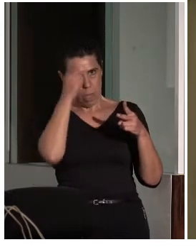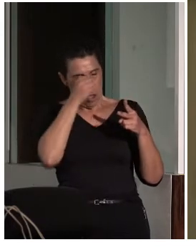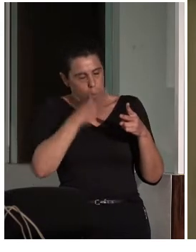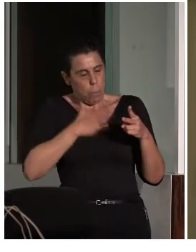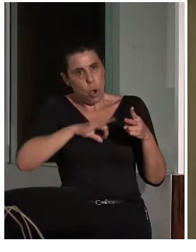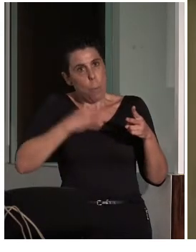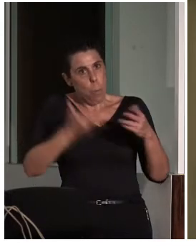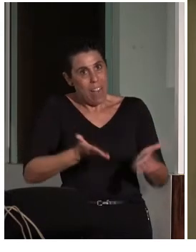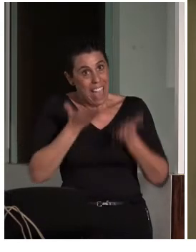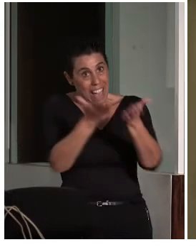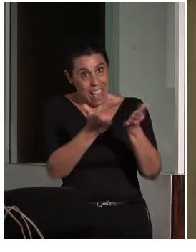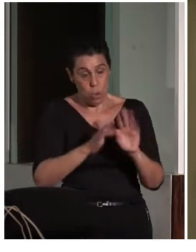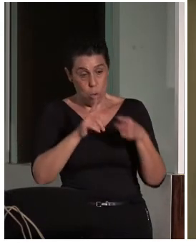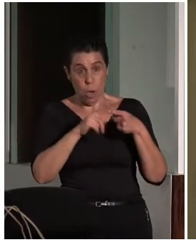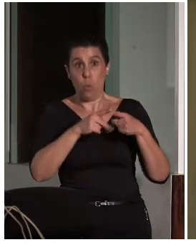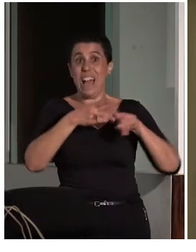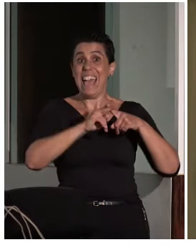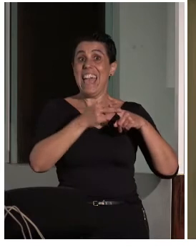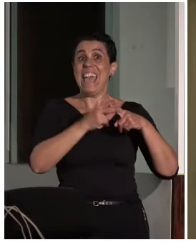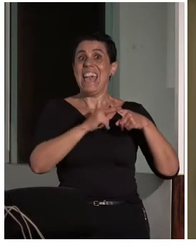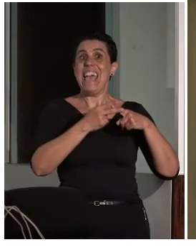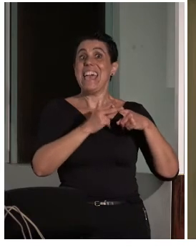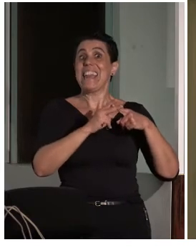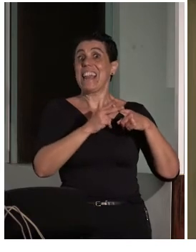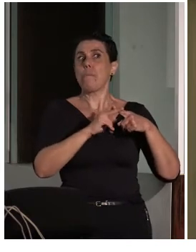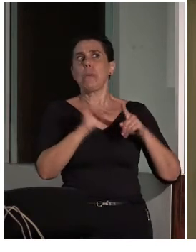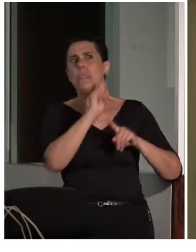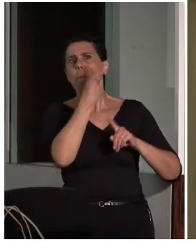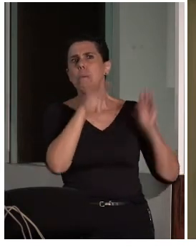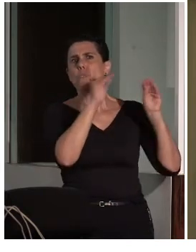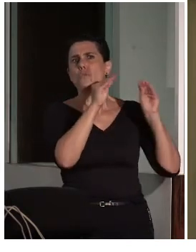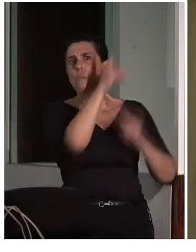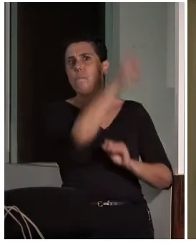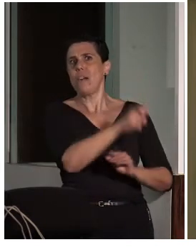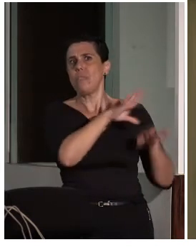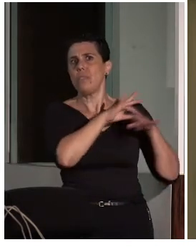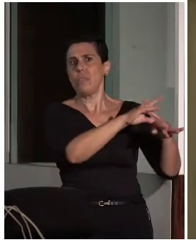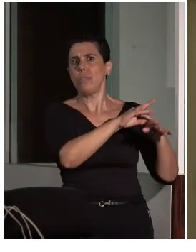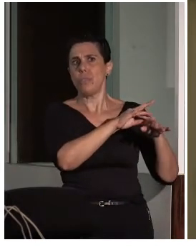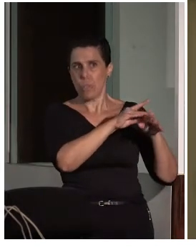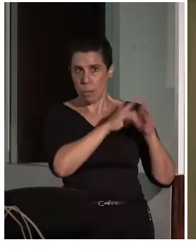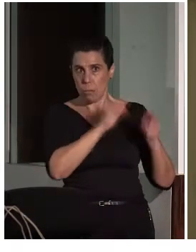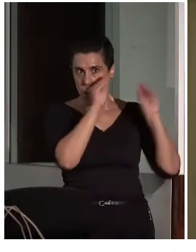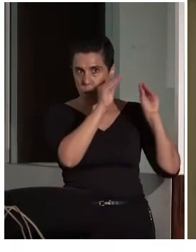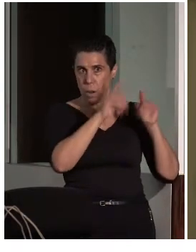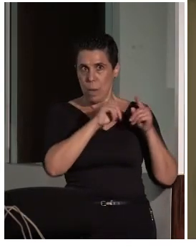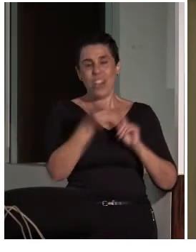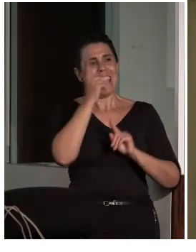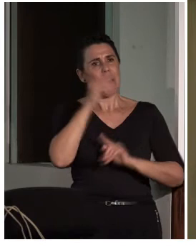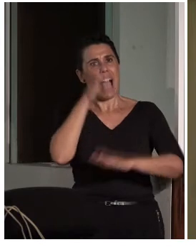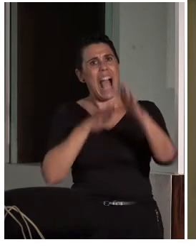Ya hemos dicho los programas específicos para la formación de los guías, pero también la accesibilidad a través de plataformas virtuales.